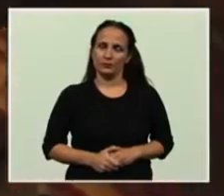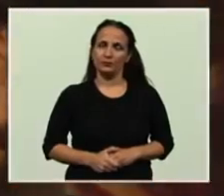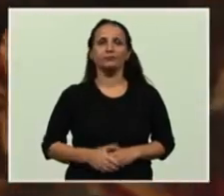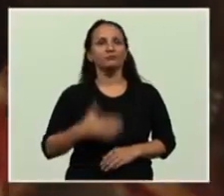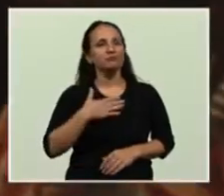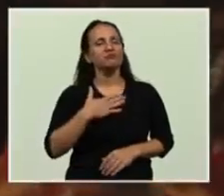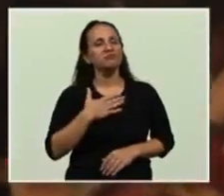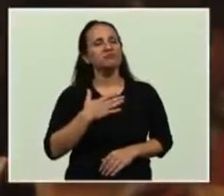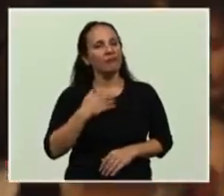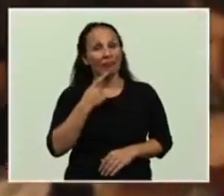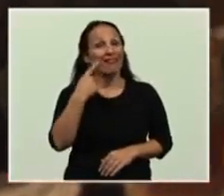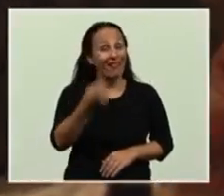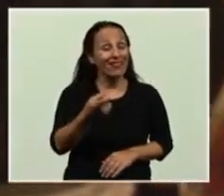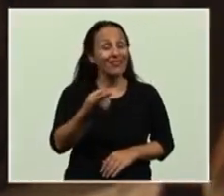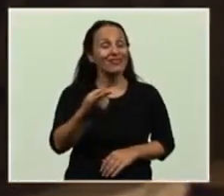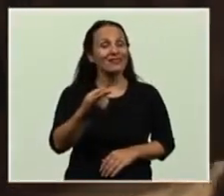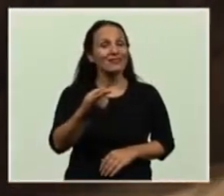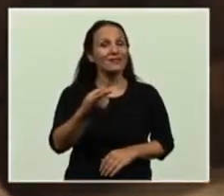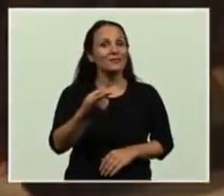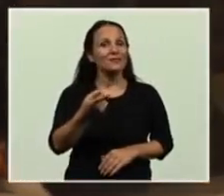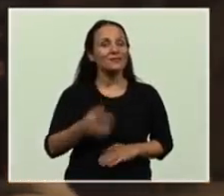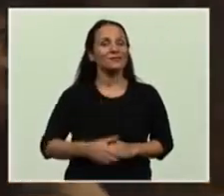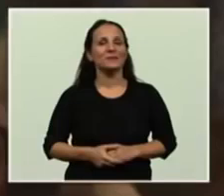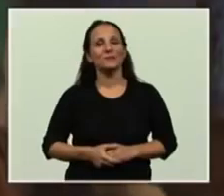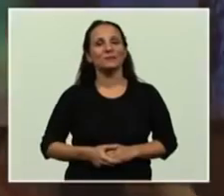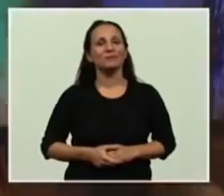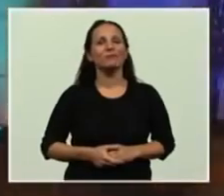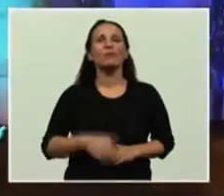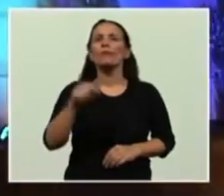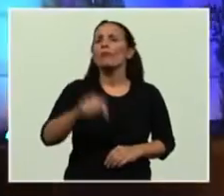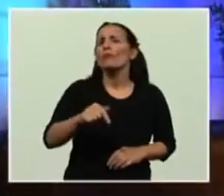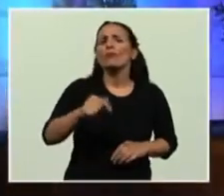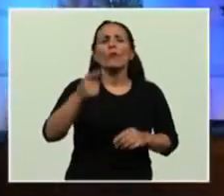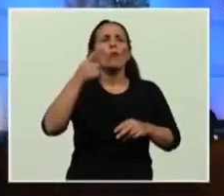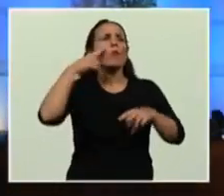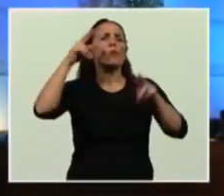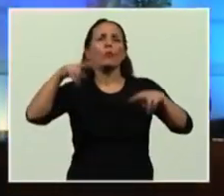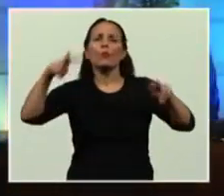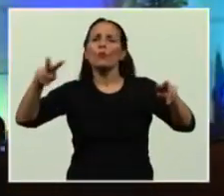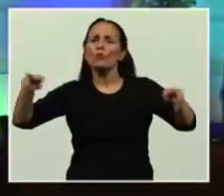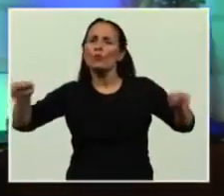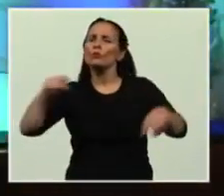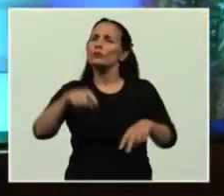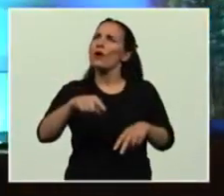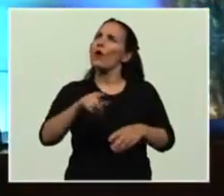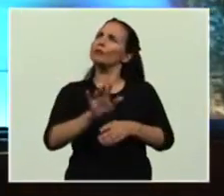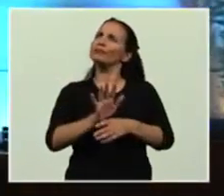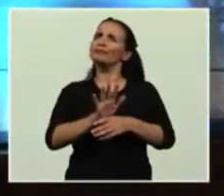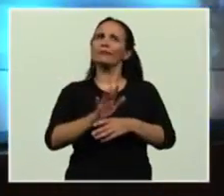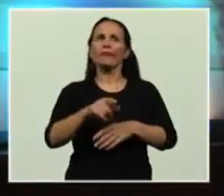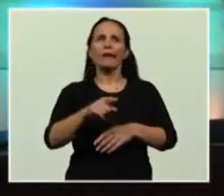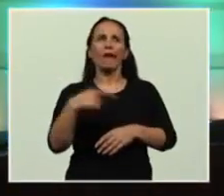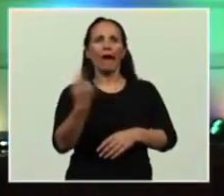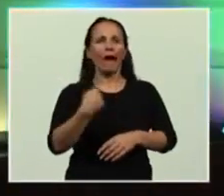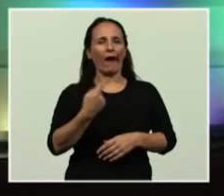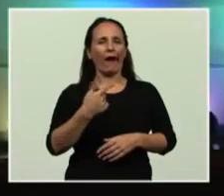Les decía que este no es un museo en el cual se levante la